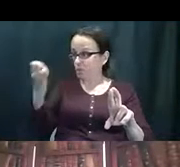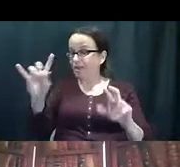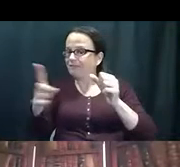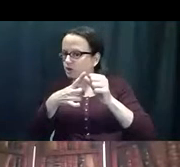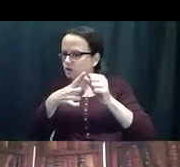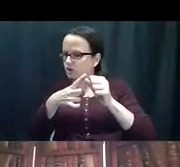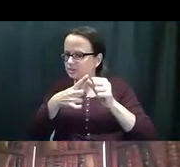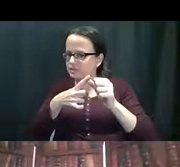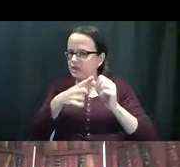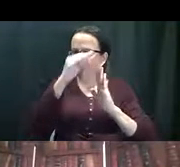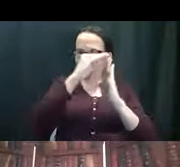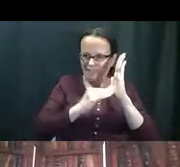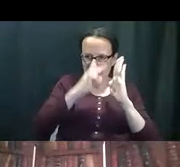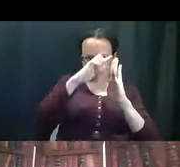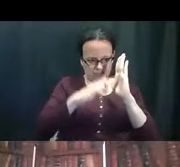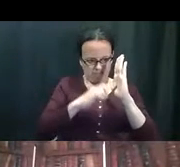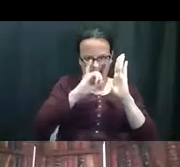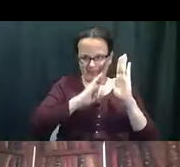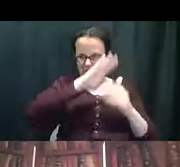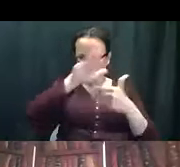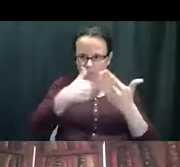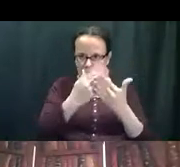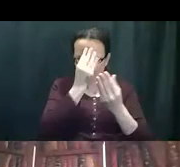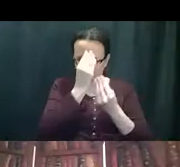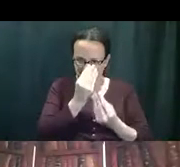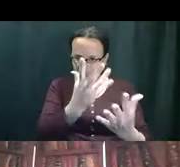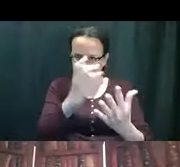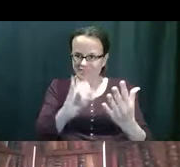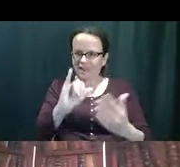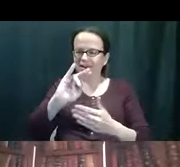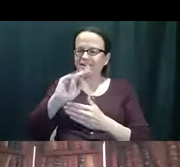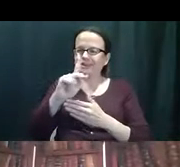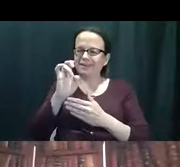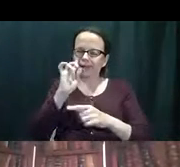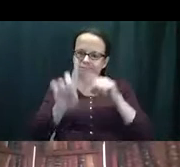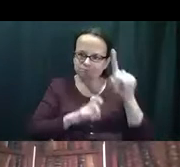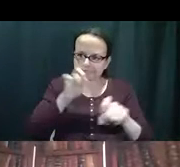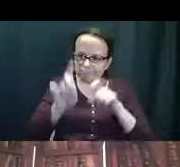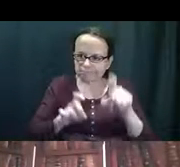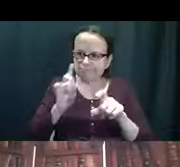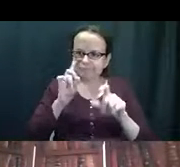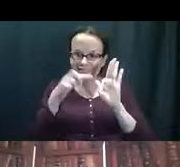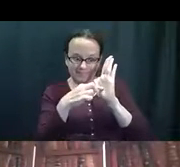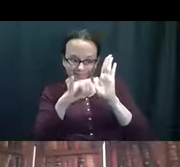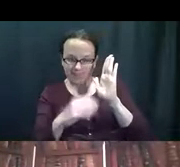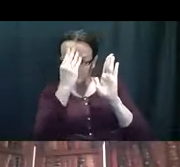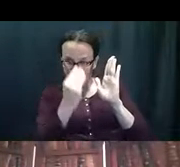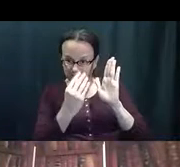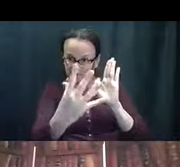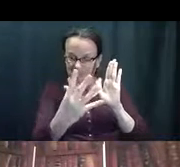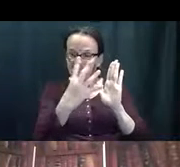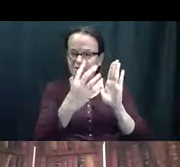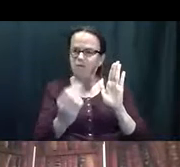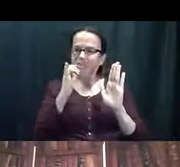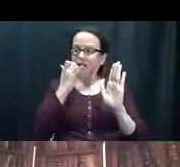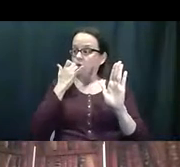APS, va a tener toda la información que ese oficial de entrevista inicial va a